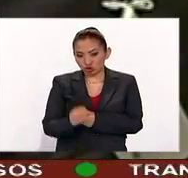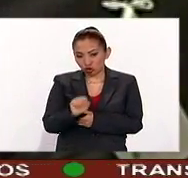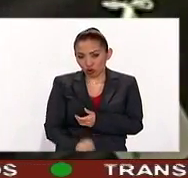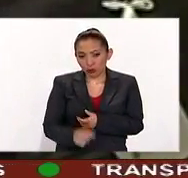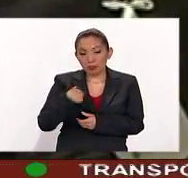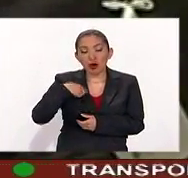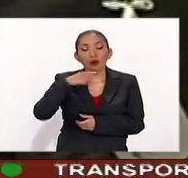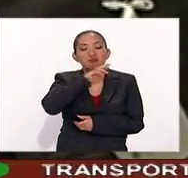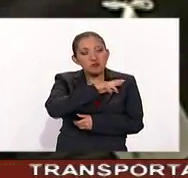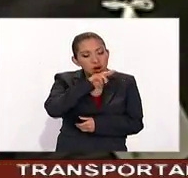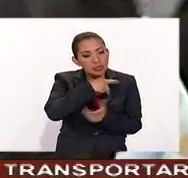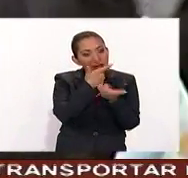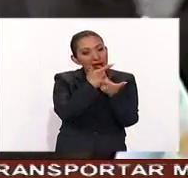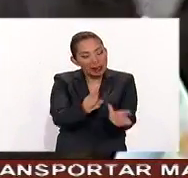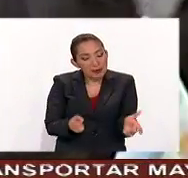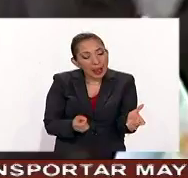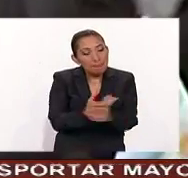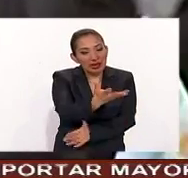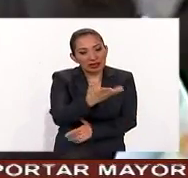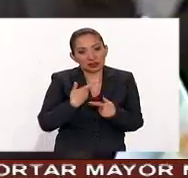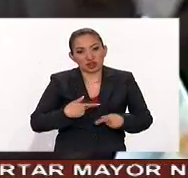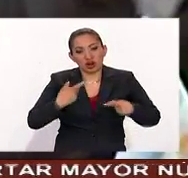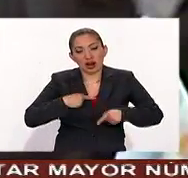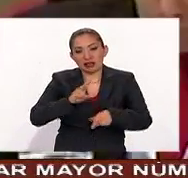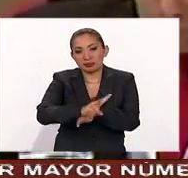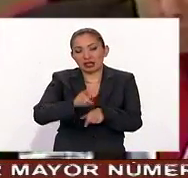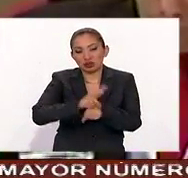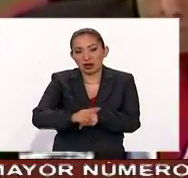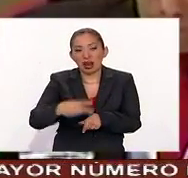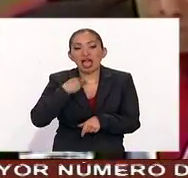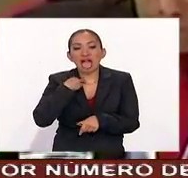la pronta liberación de los presos políticos en Venezuela.